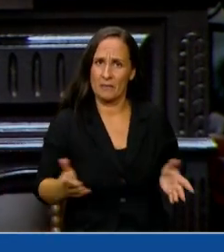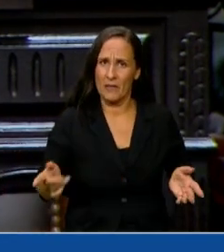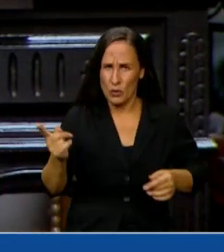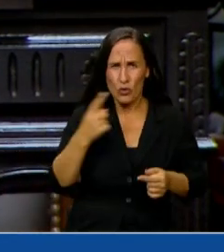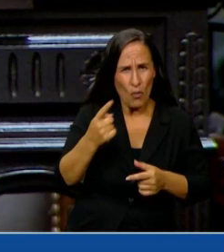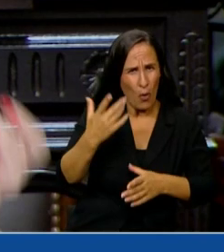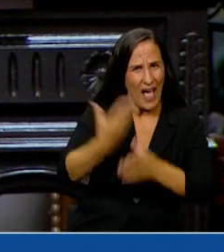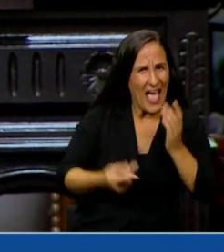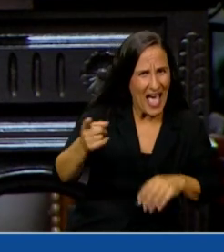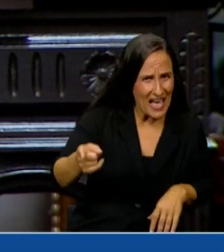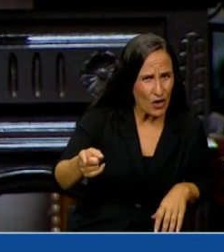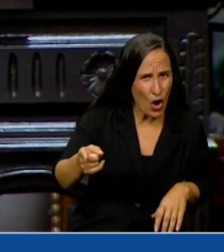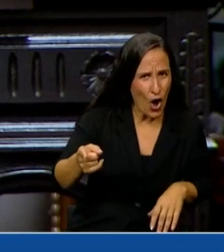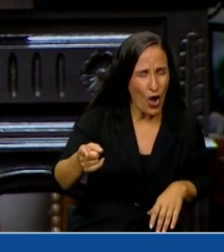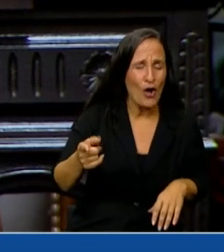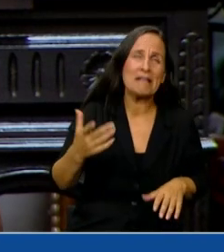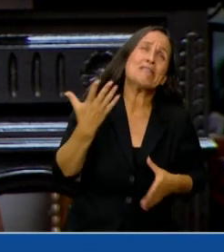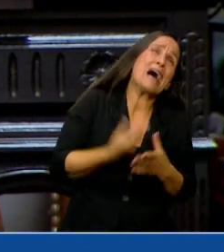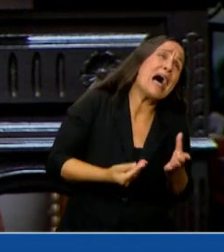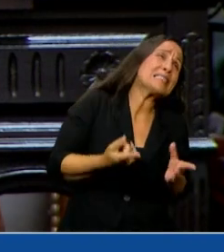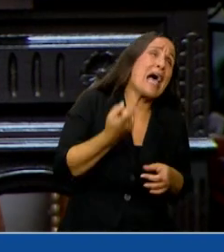¿Fue negligencia? No, fue intencionalidad.